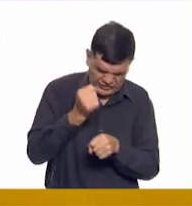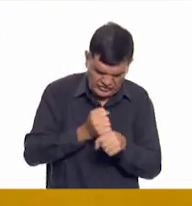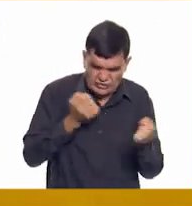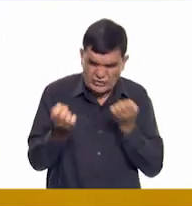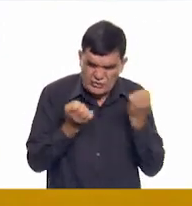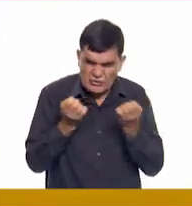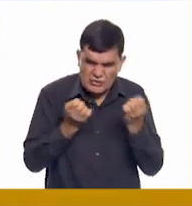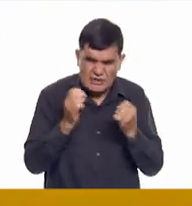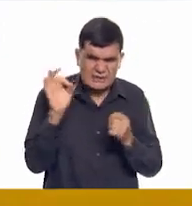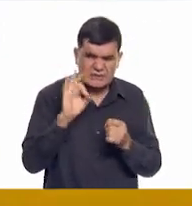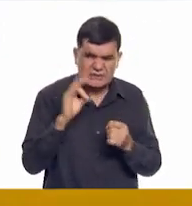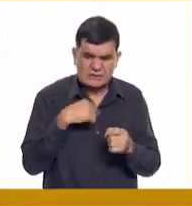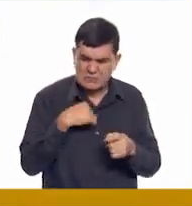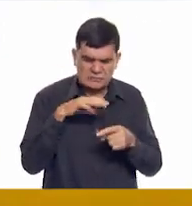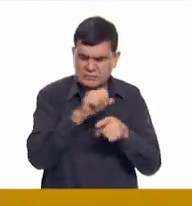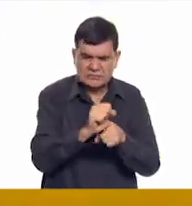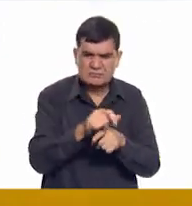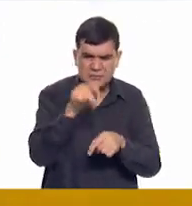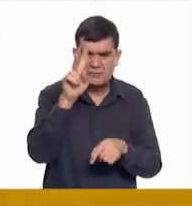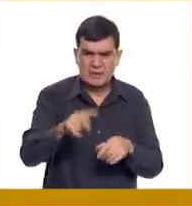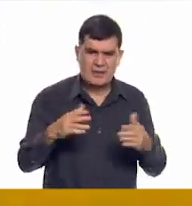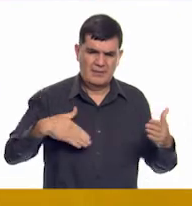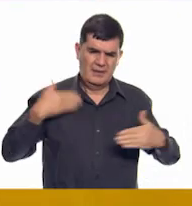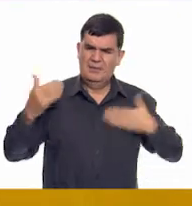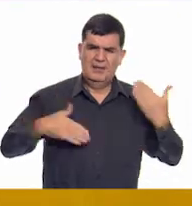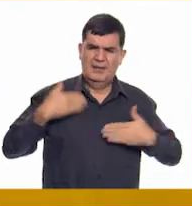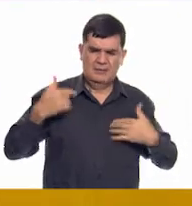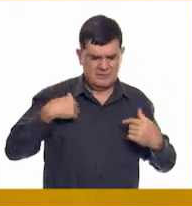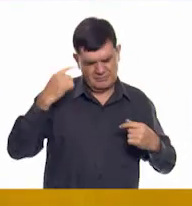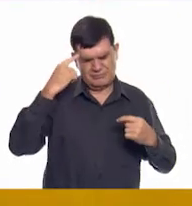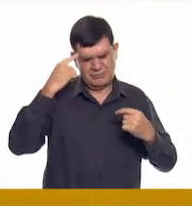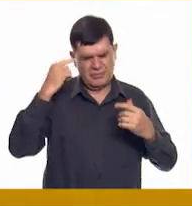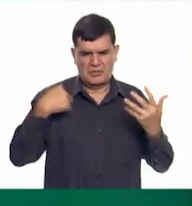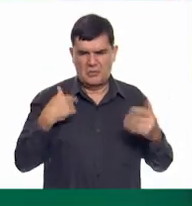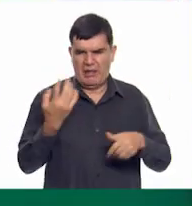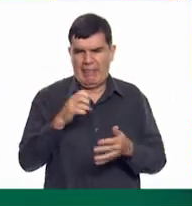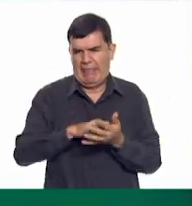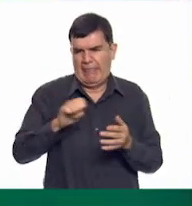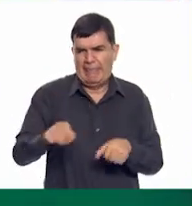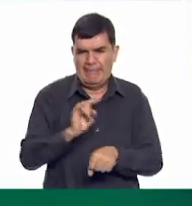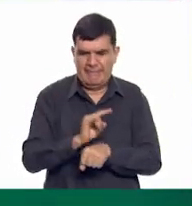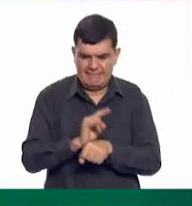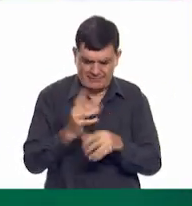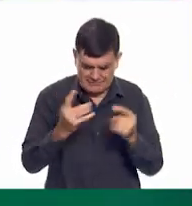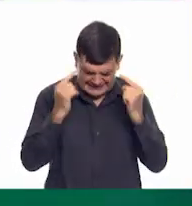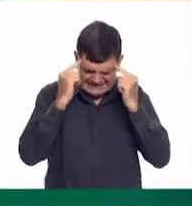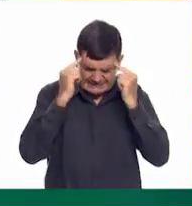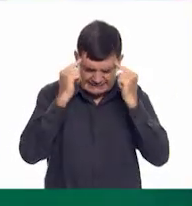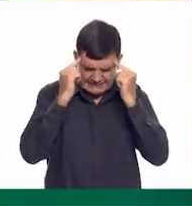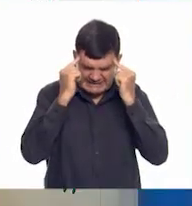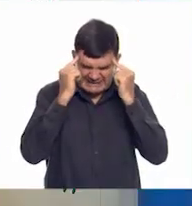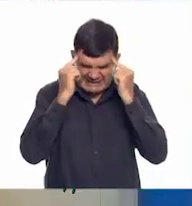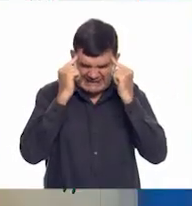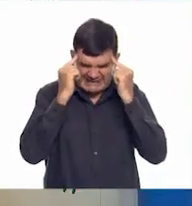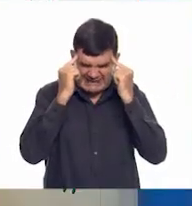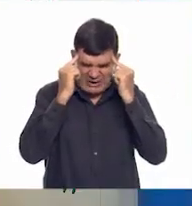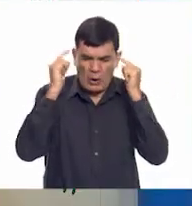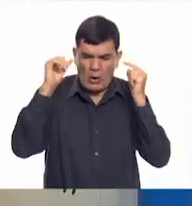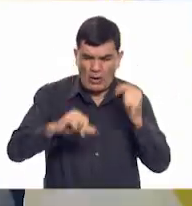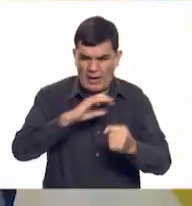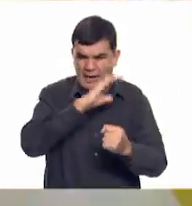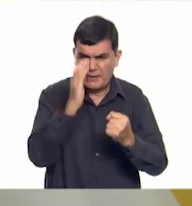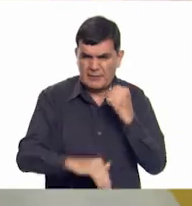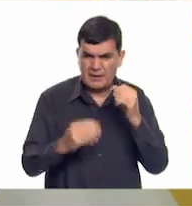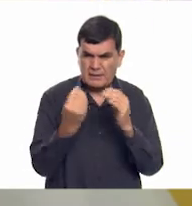practicar y a lo mejor no lo logramos, pero la verdad es muy divertido hacer como que lo logramos. Ah, sí, la verdad. A ver. Por hoy hemos